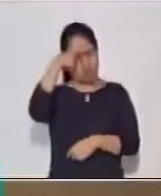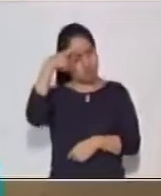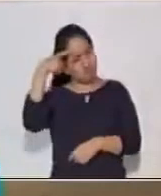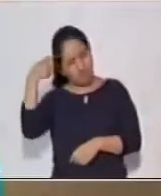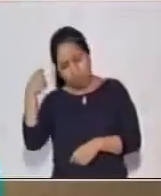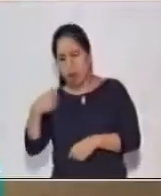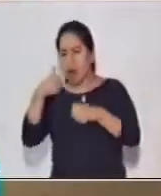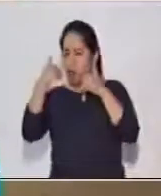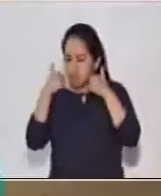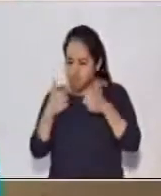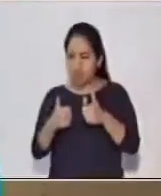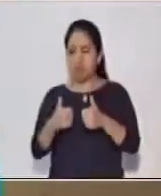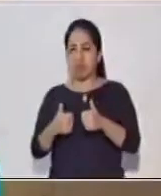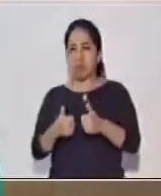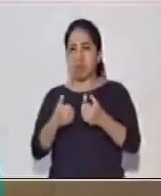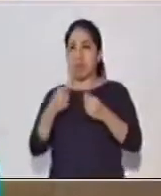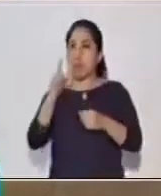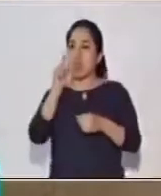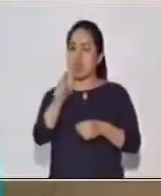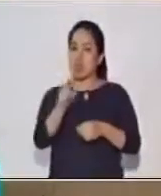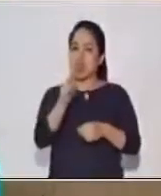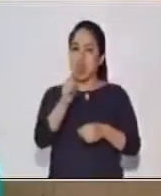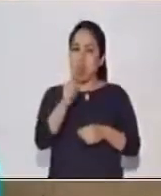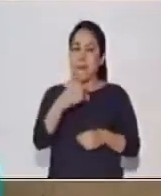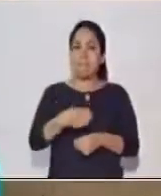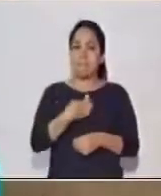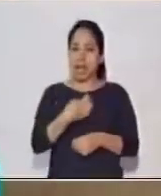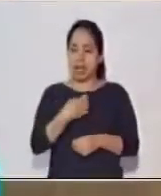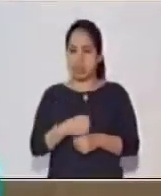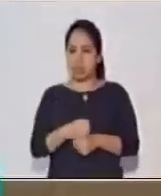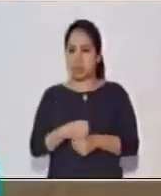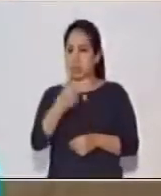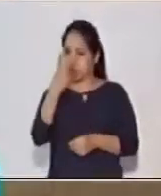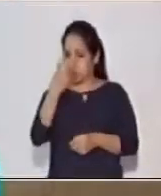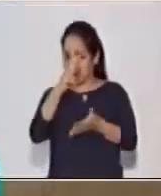tu profe. Muy bien, recuerda que lo leemos una vez más.